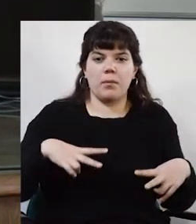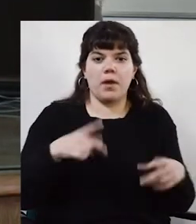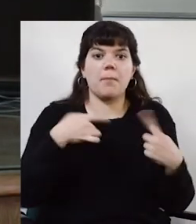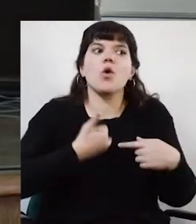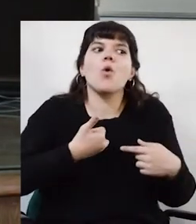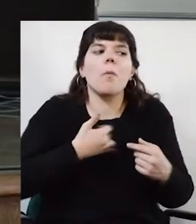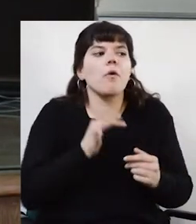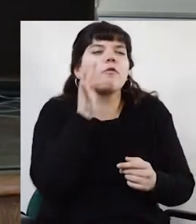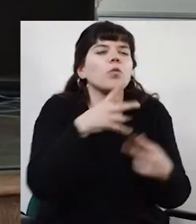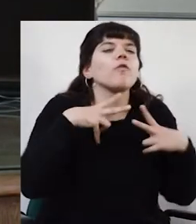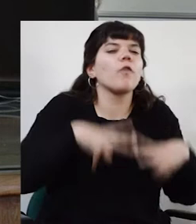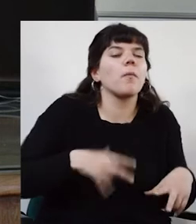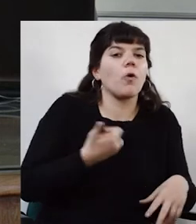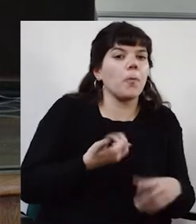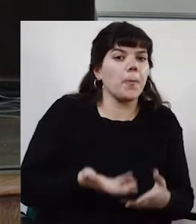formalizar?